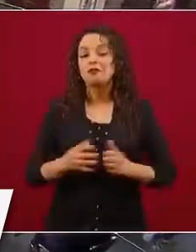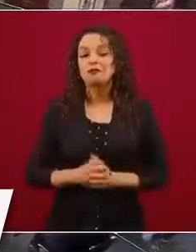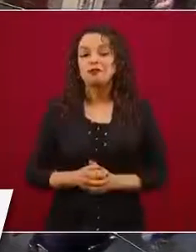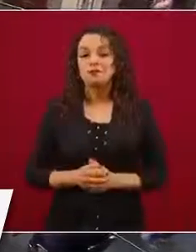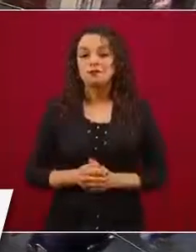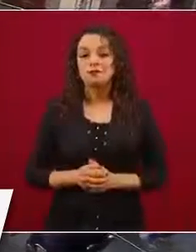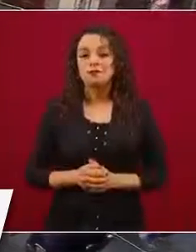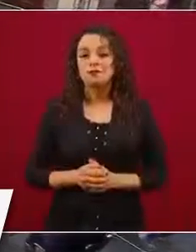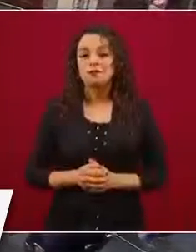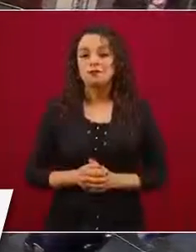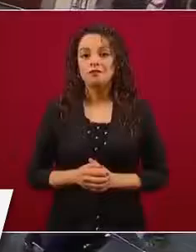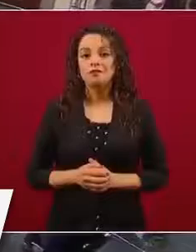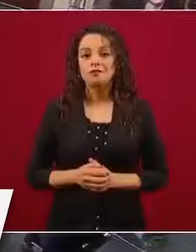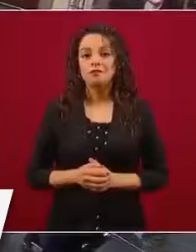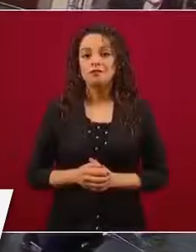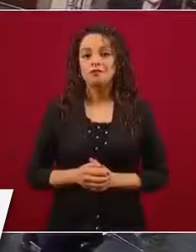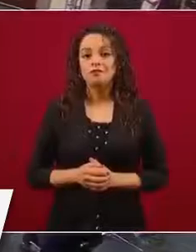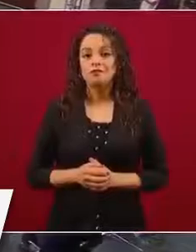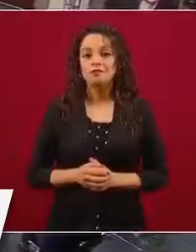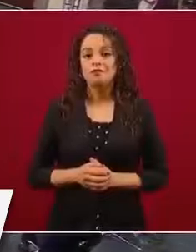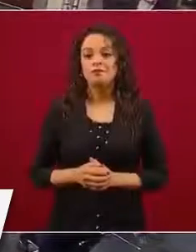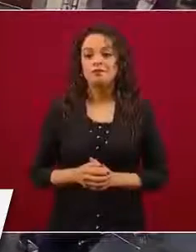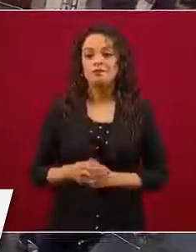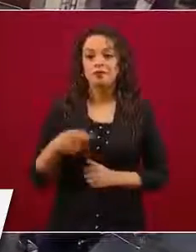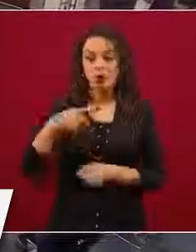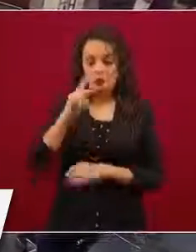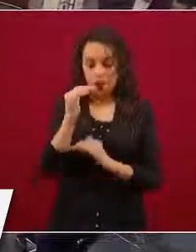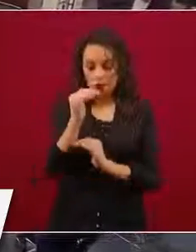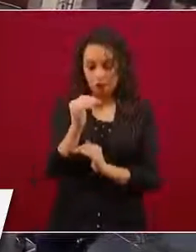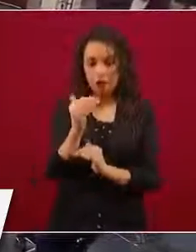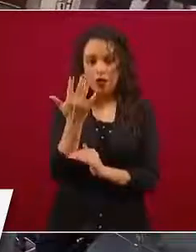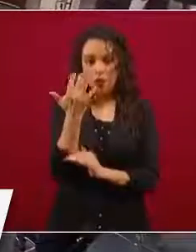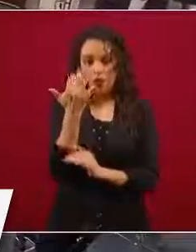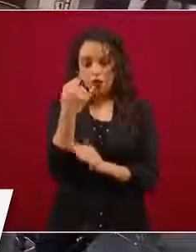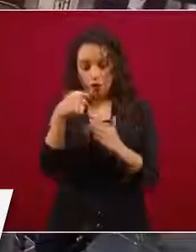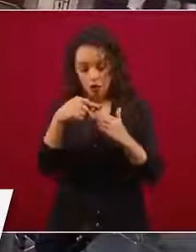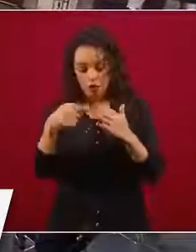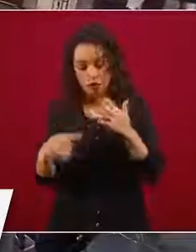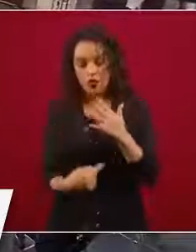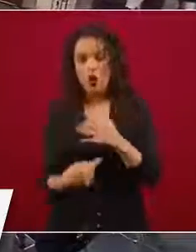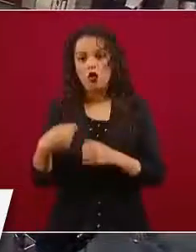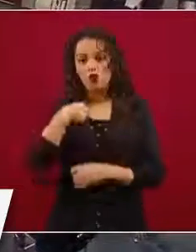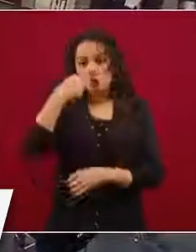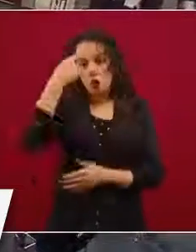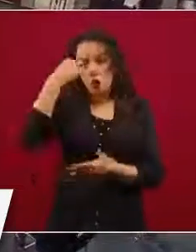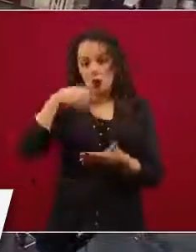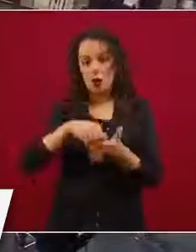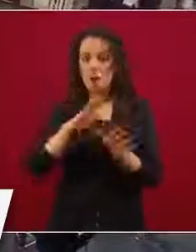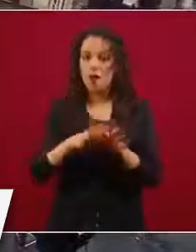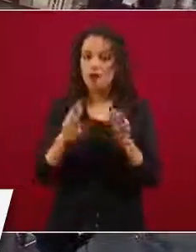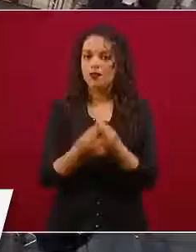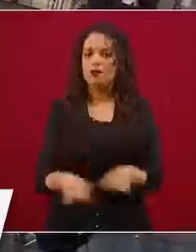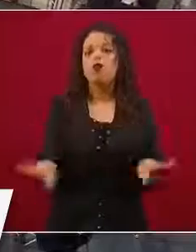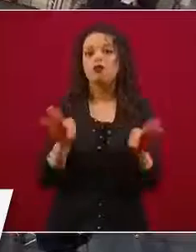con 50, que son los que considero básicos,